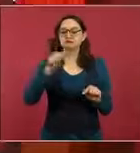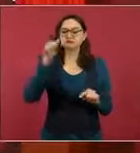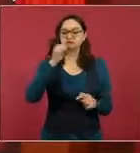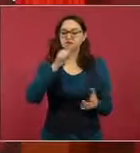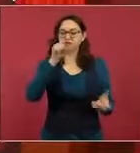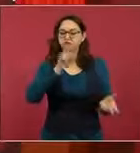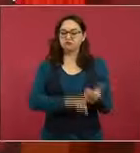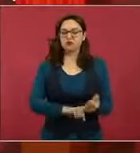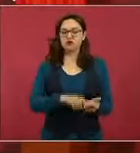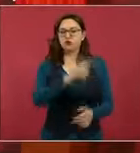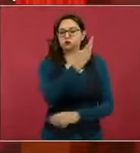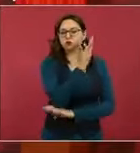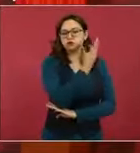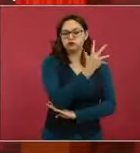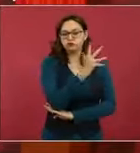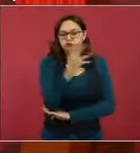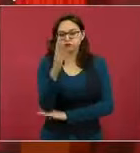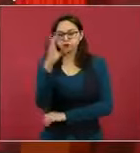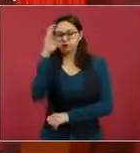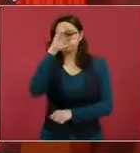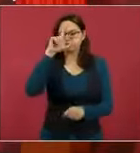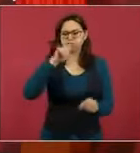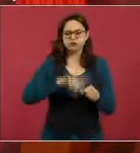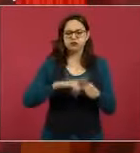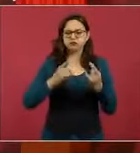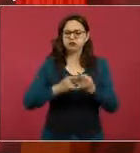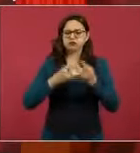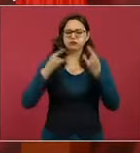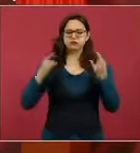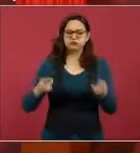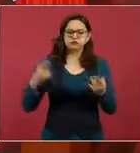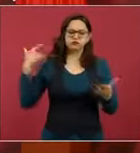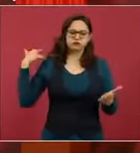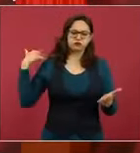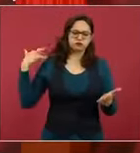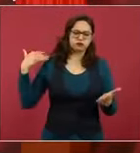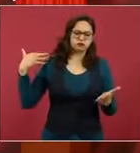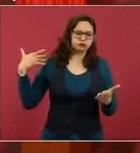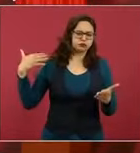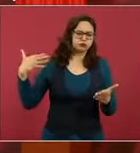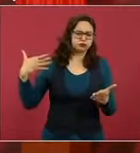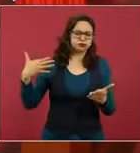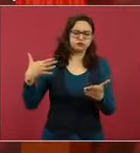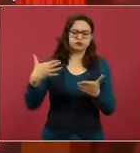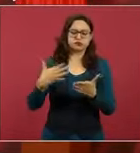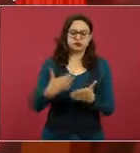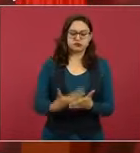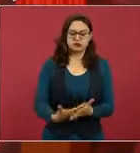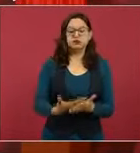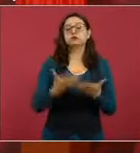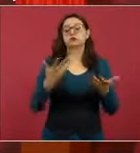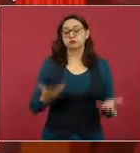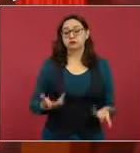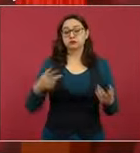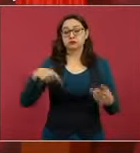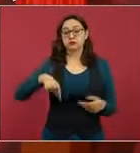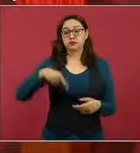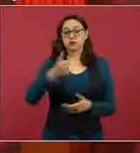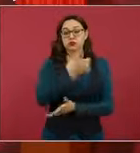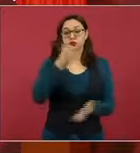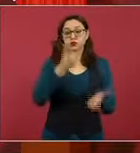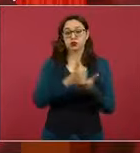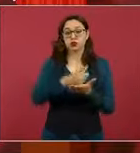cultura, creado y recreado a través de su historia y cosechado, protegido por los habitantes de un valle que lo atesoran